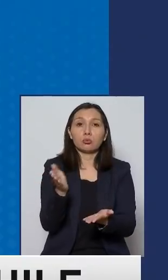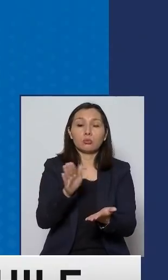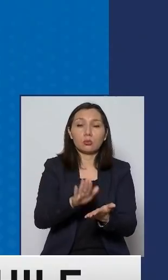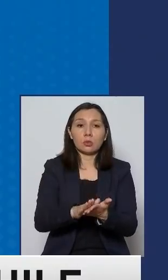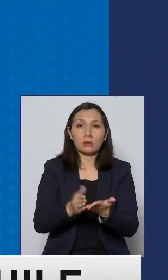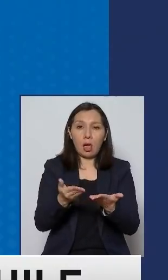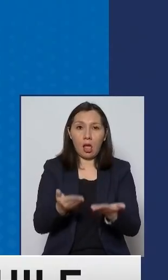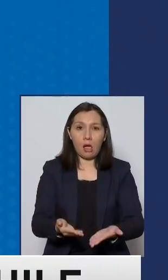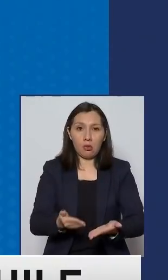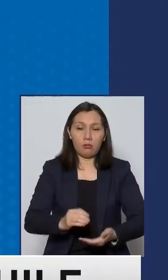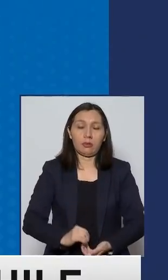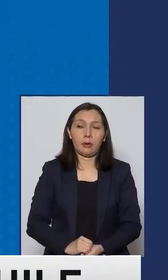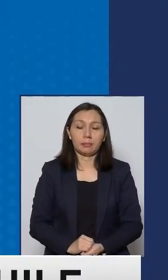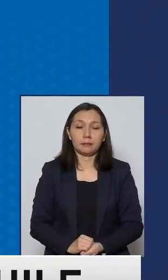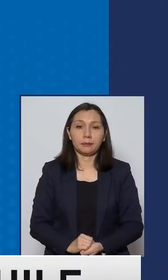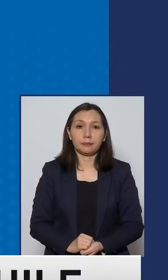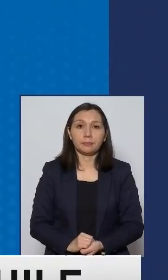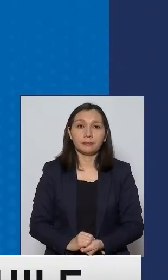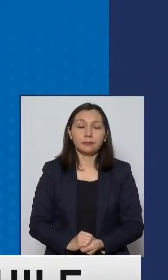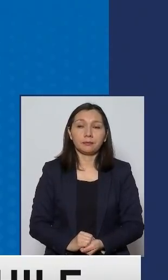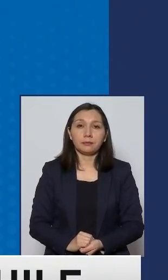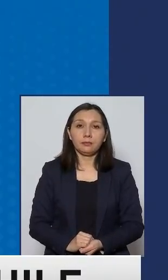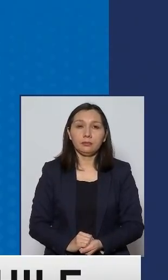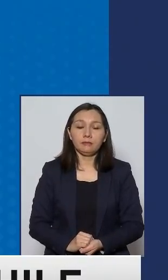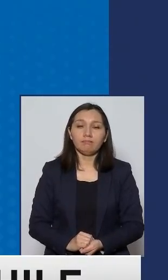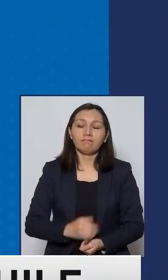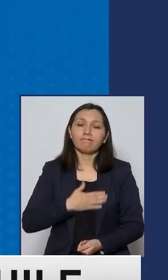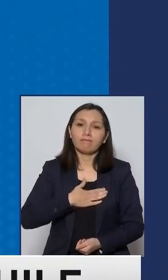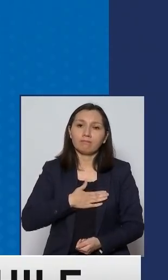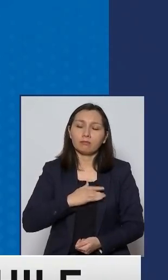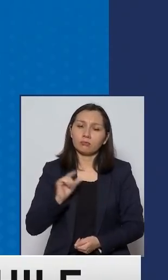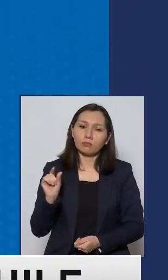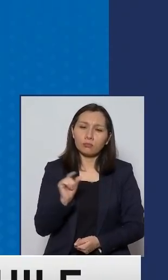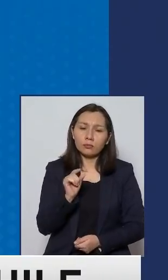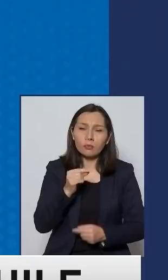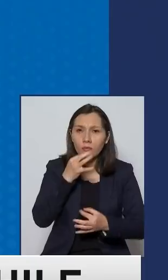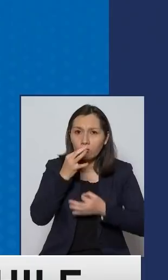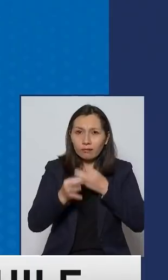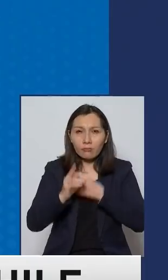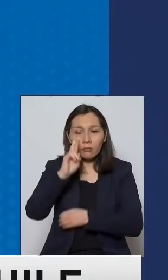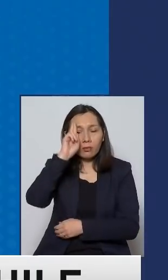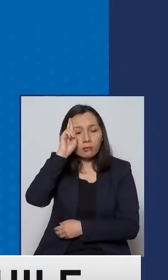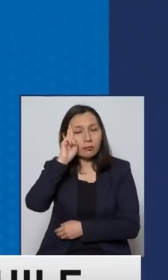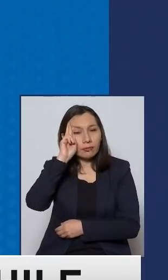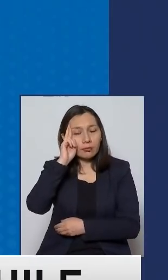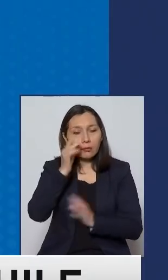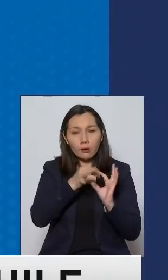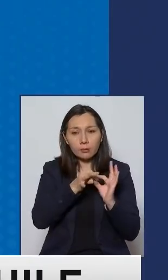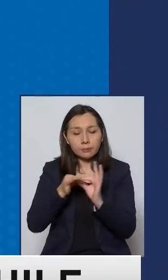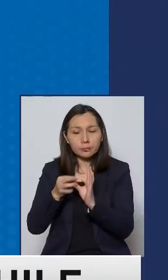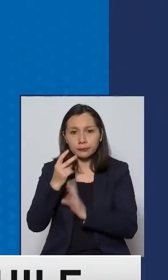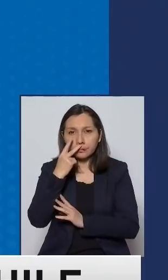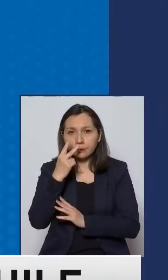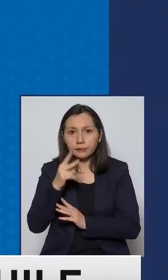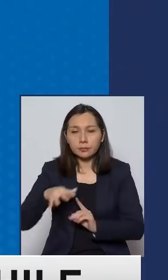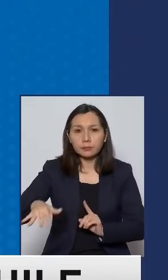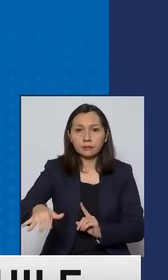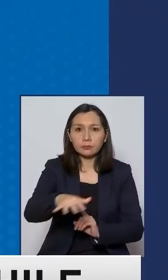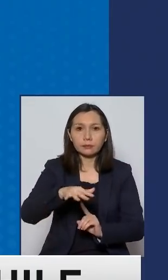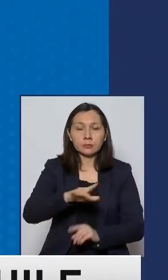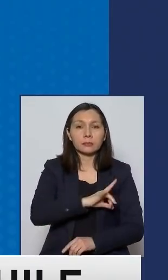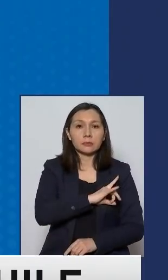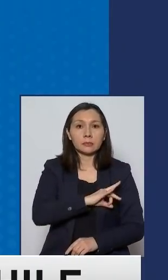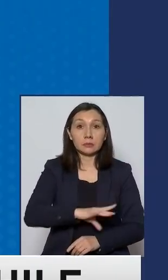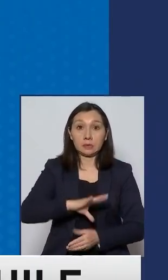hasta la fecha. Quiero hacer una pequeña reflexión y lo que hemos visto con respecto a la situación de nuestro